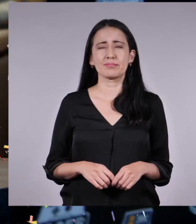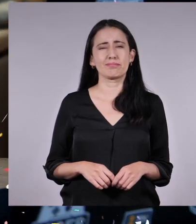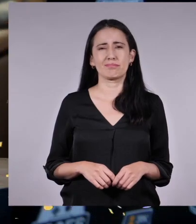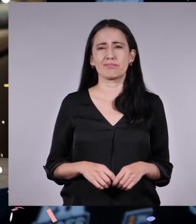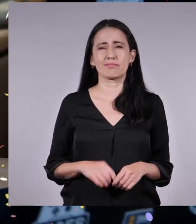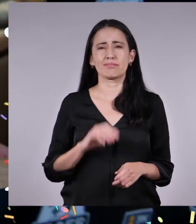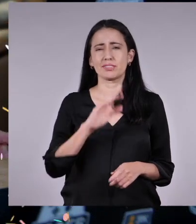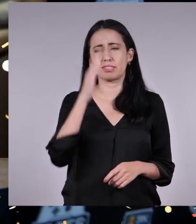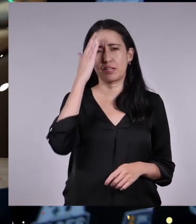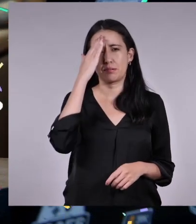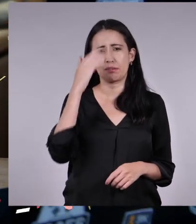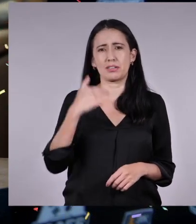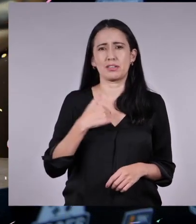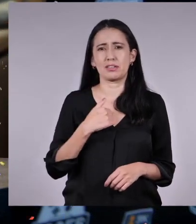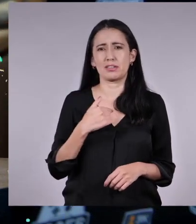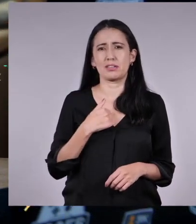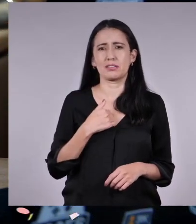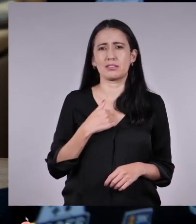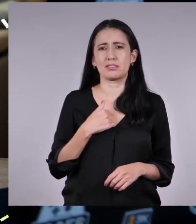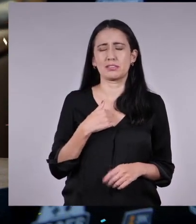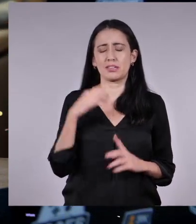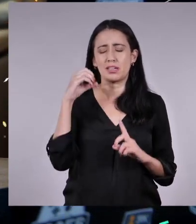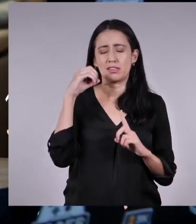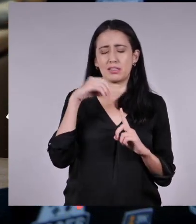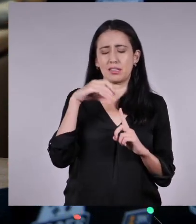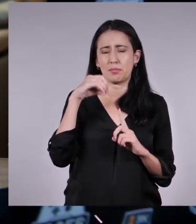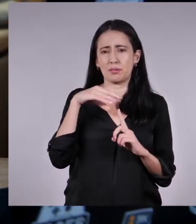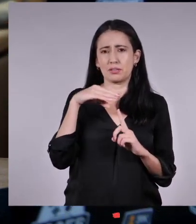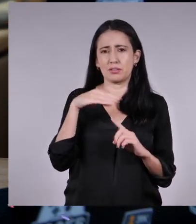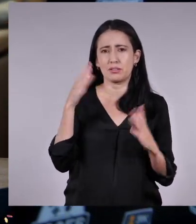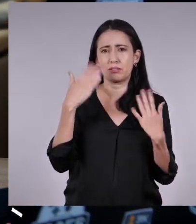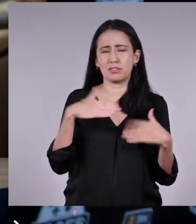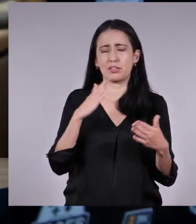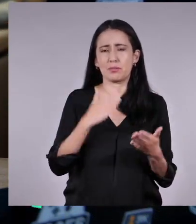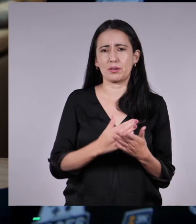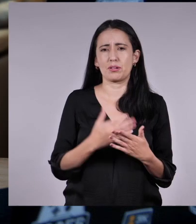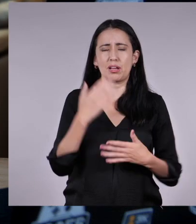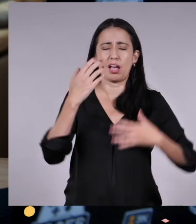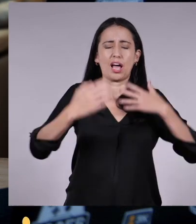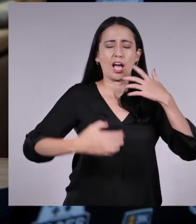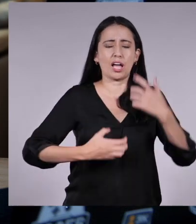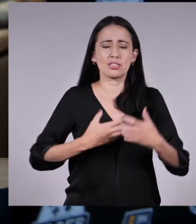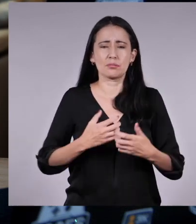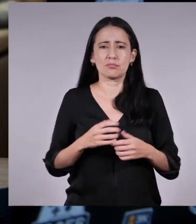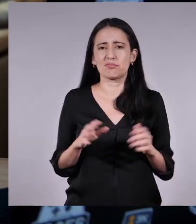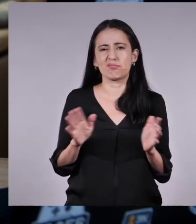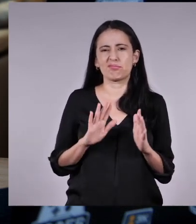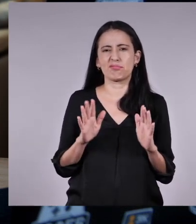Saben, hoy capaz termino la transmisión antes, no me siento de ánimos para hacer nada.